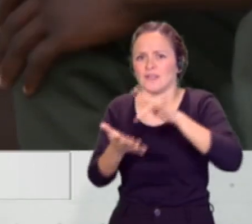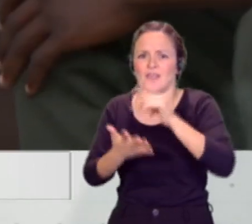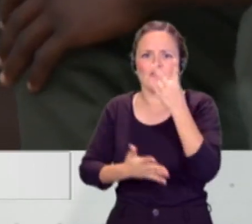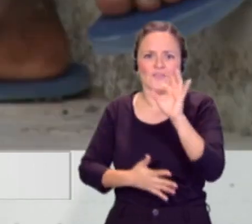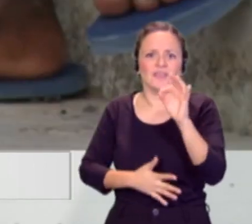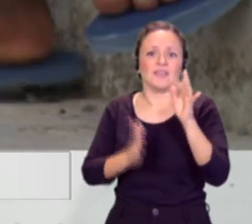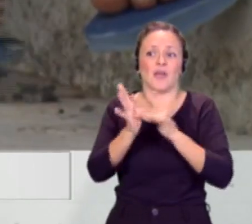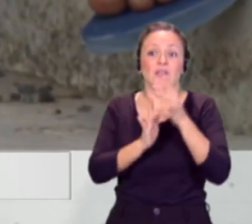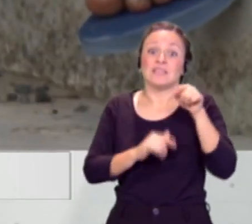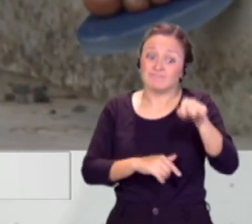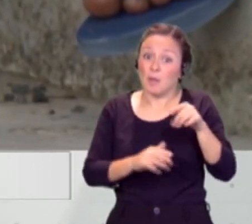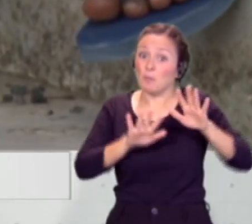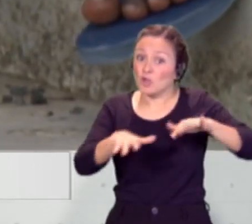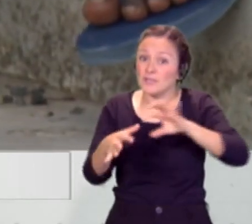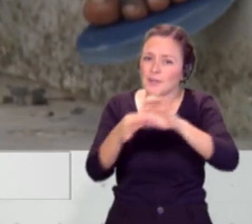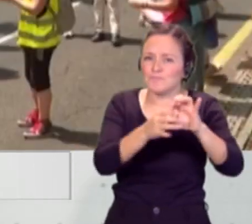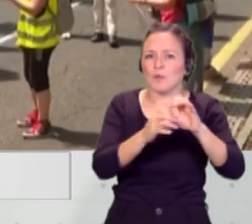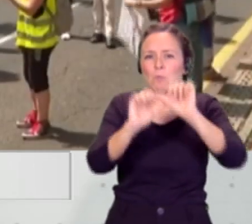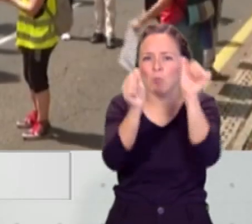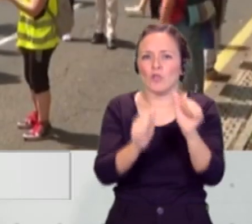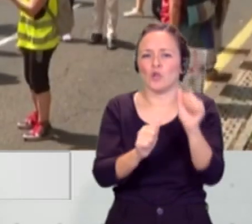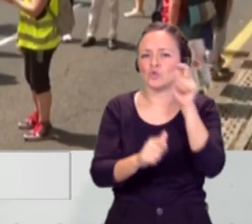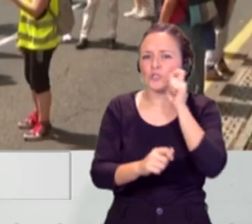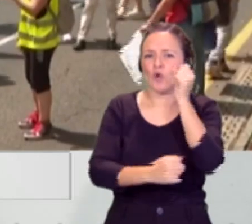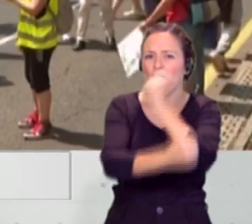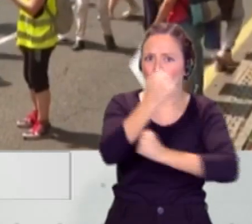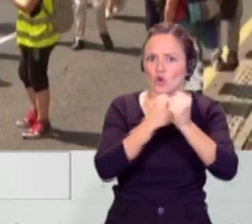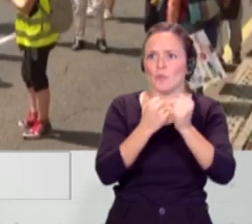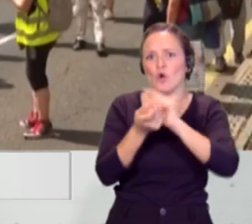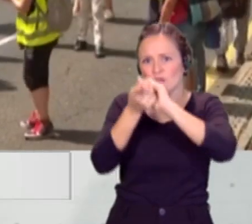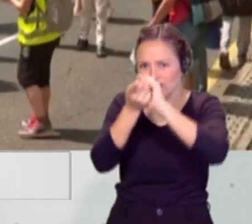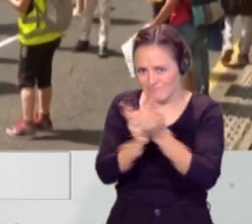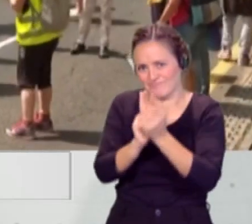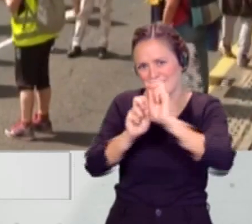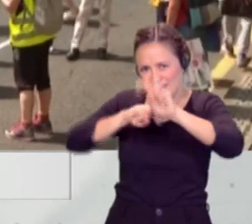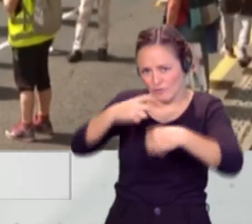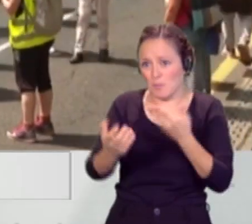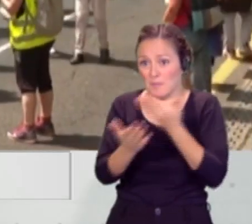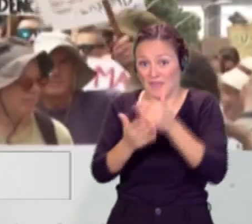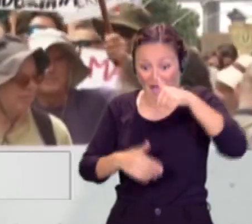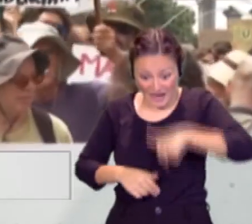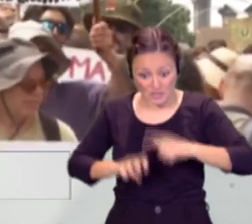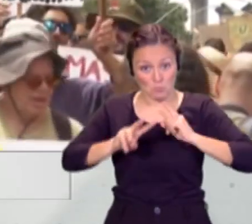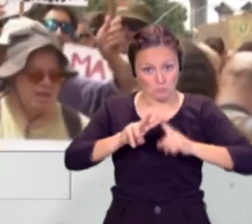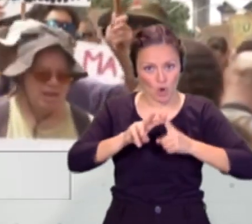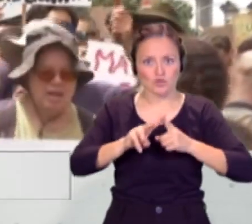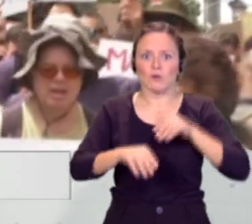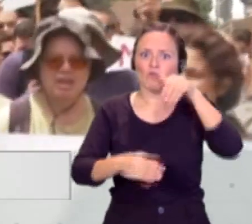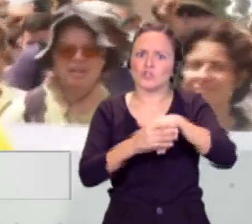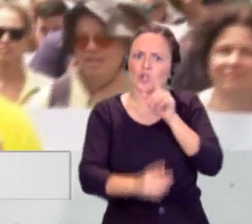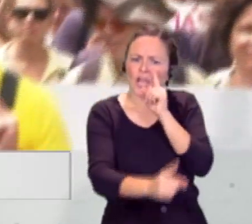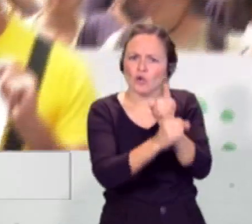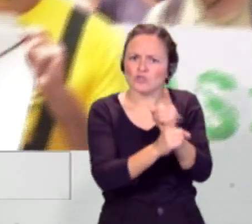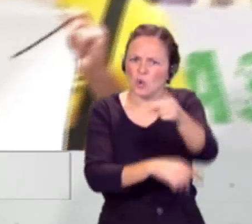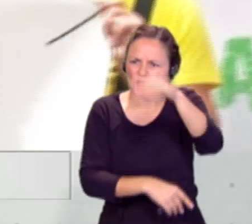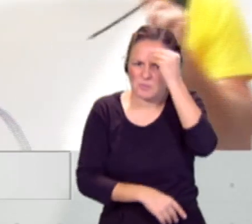revisión del modelo turístico y económico de Canarias. Vox, aquí en el Parlamento Autonómico, votó en contra. ¿Ustedes no